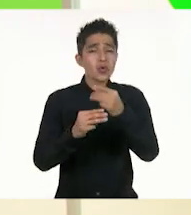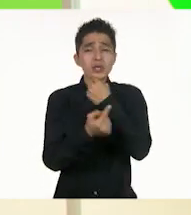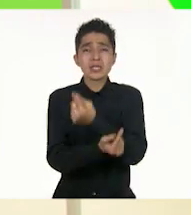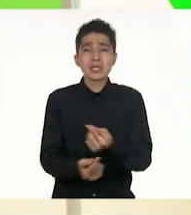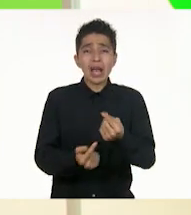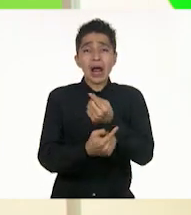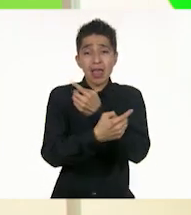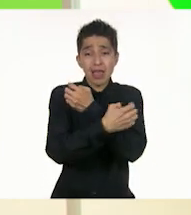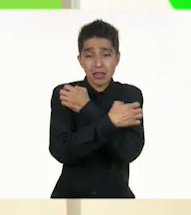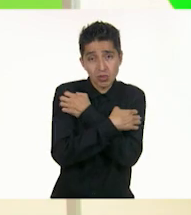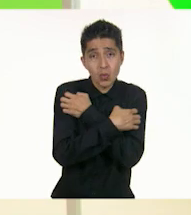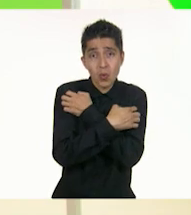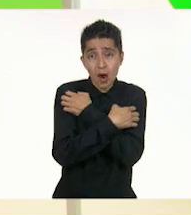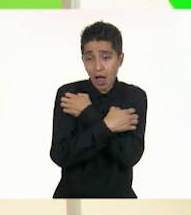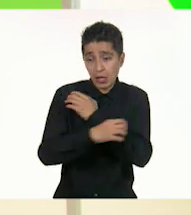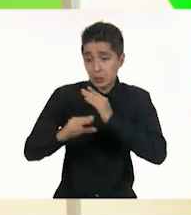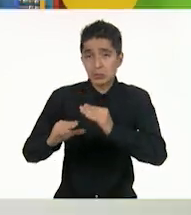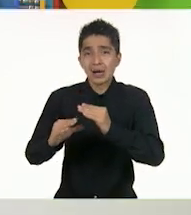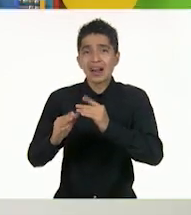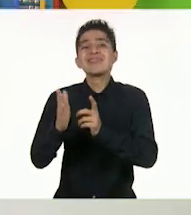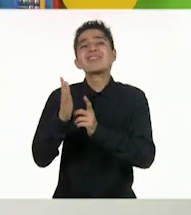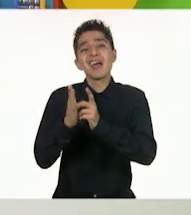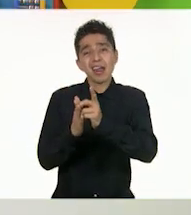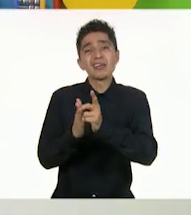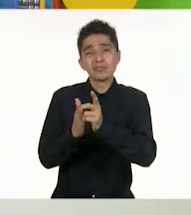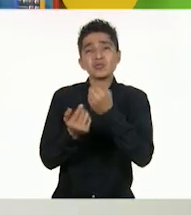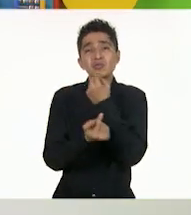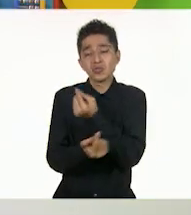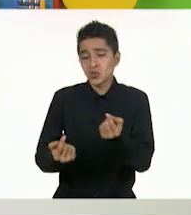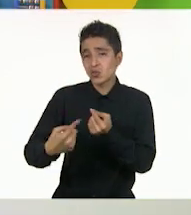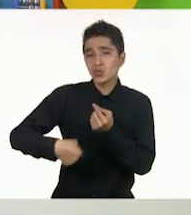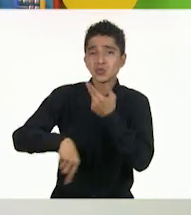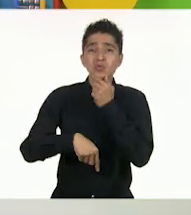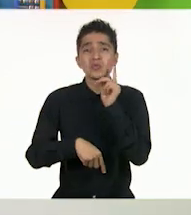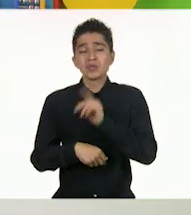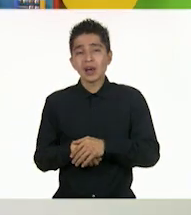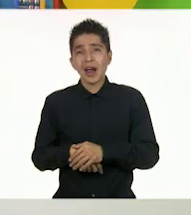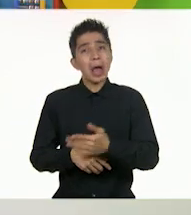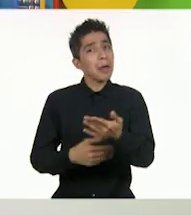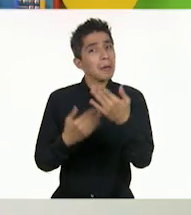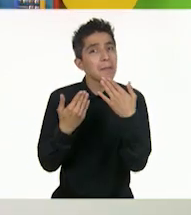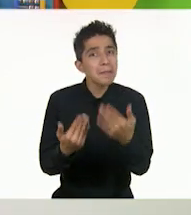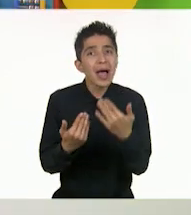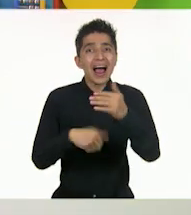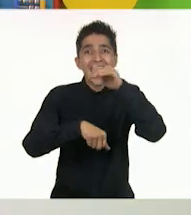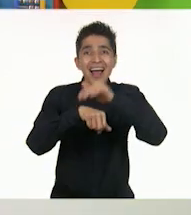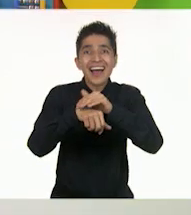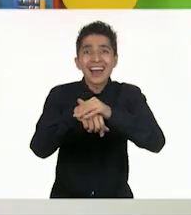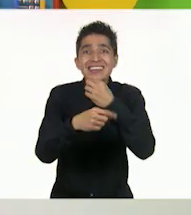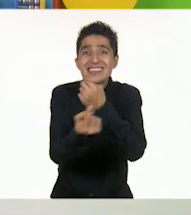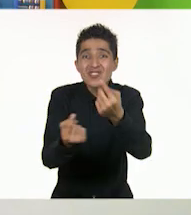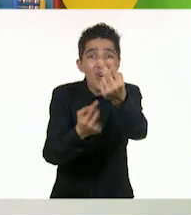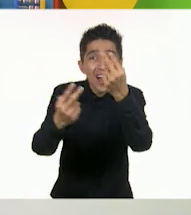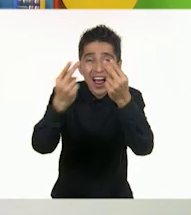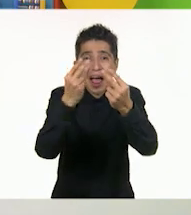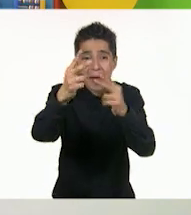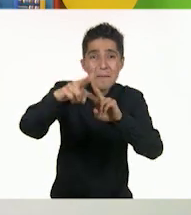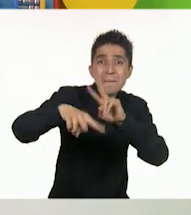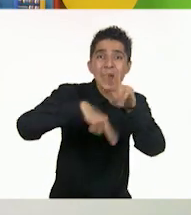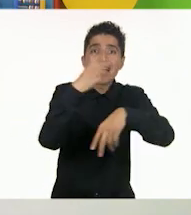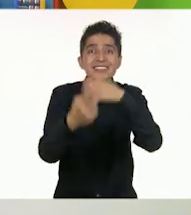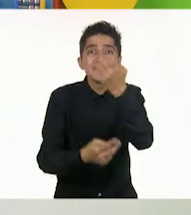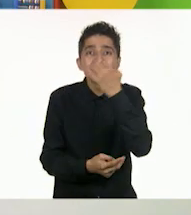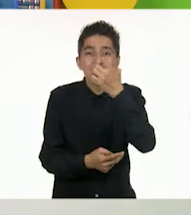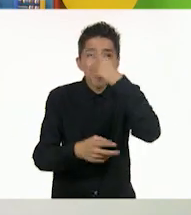recibir educación es uno de ellos. ¡Ay, qué bueno que nuestros amigos que nos están viendo van a una escuela para